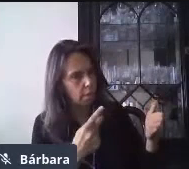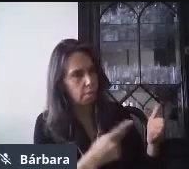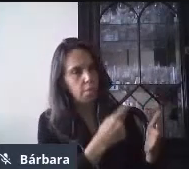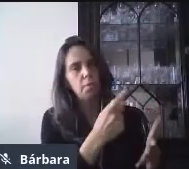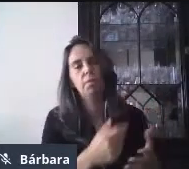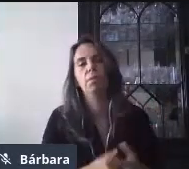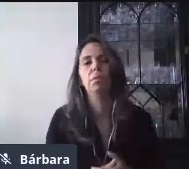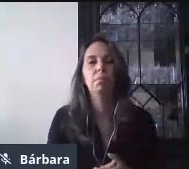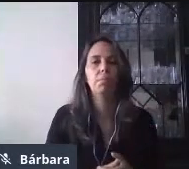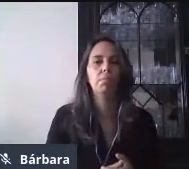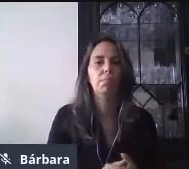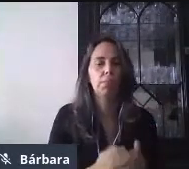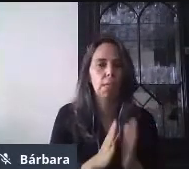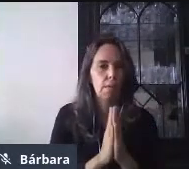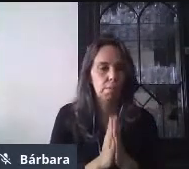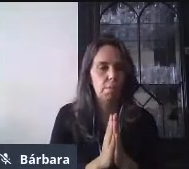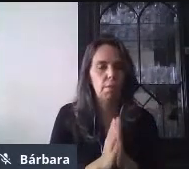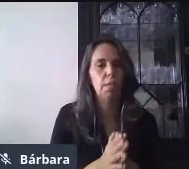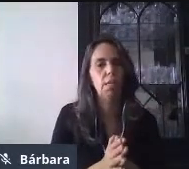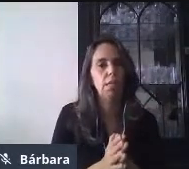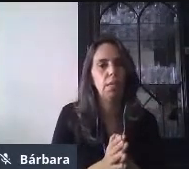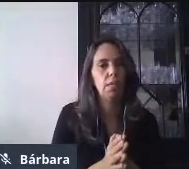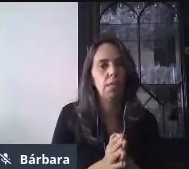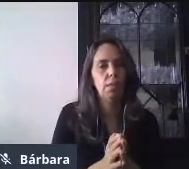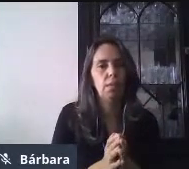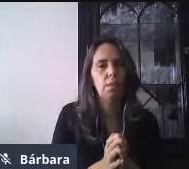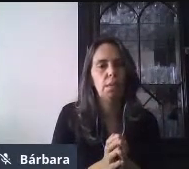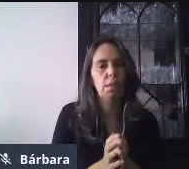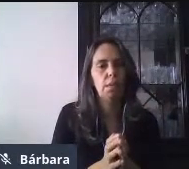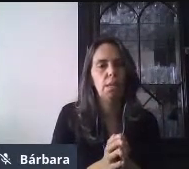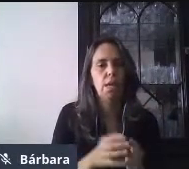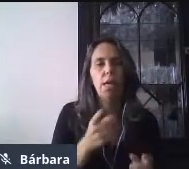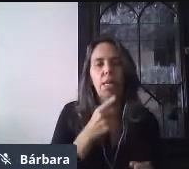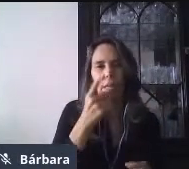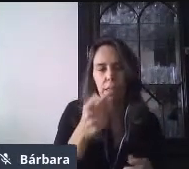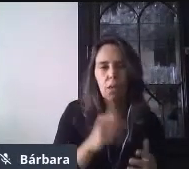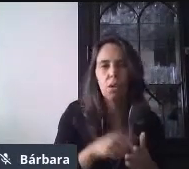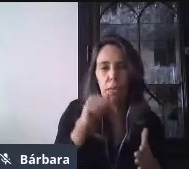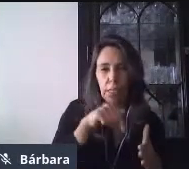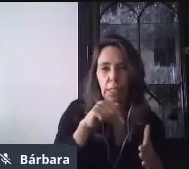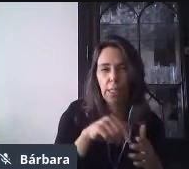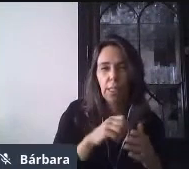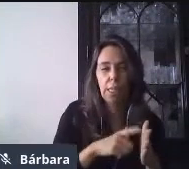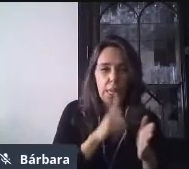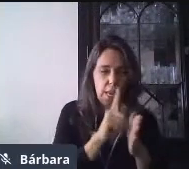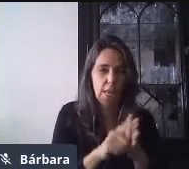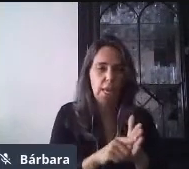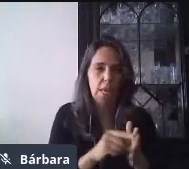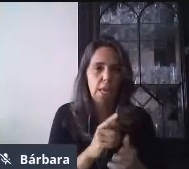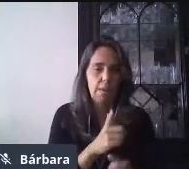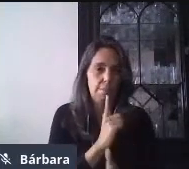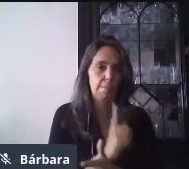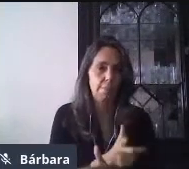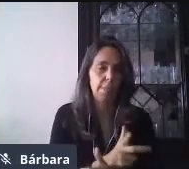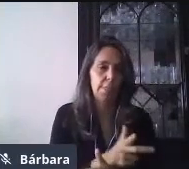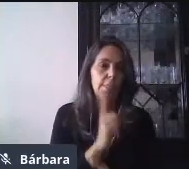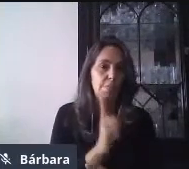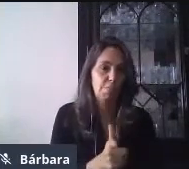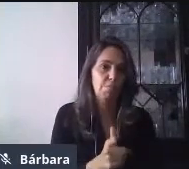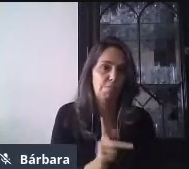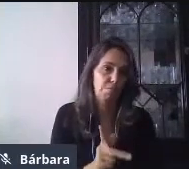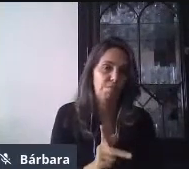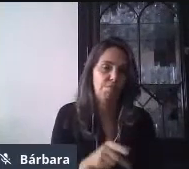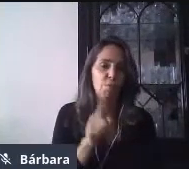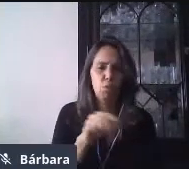es grabada. Ustedes con el mismo link que recibieron y con el cual ustedes estamos ahorita viéndonos en este momento, pues ustedes pueden